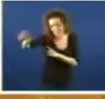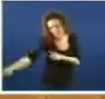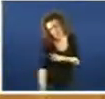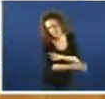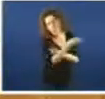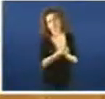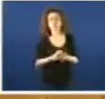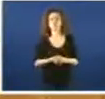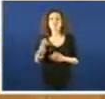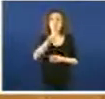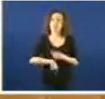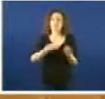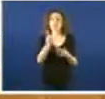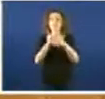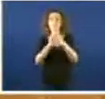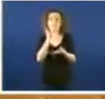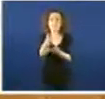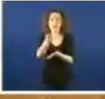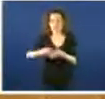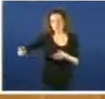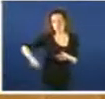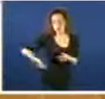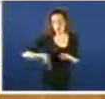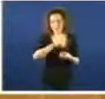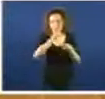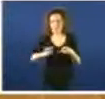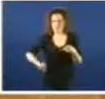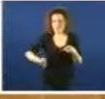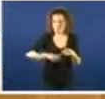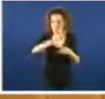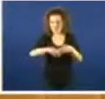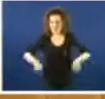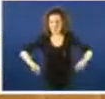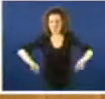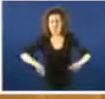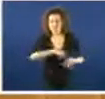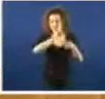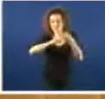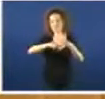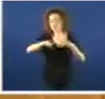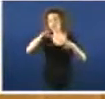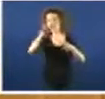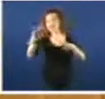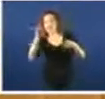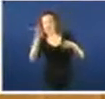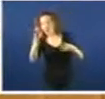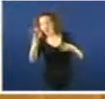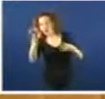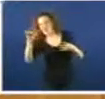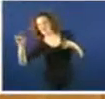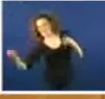Repago en prótesis, bastóns, sillas de rodas, osteoses. E se están